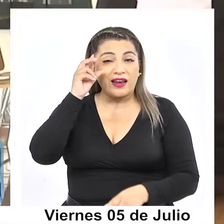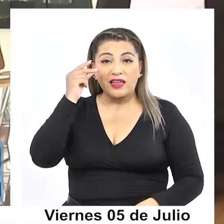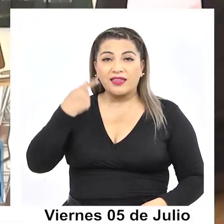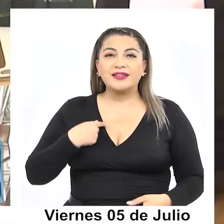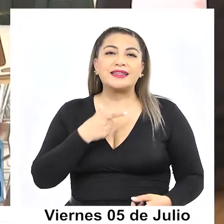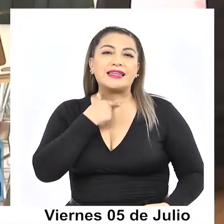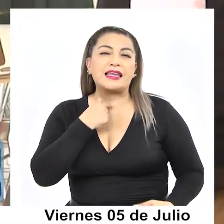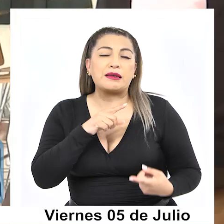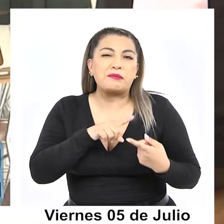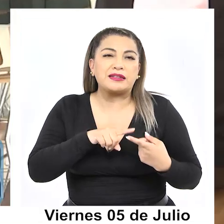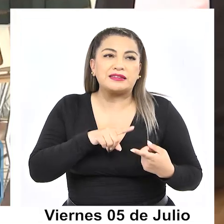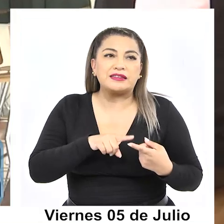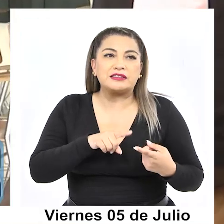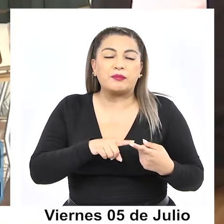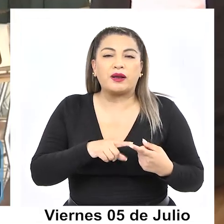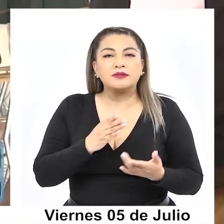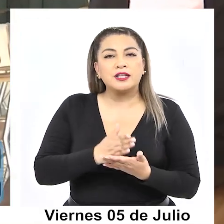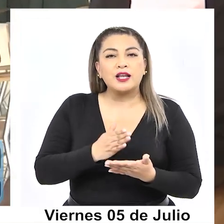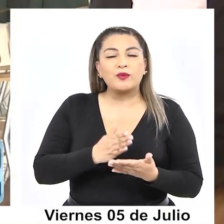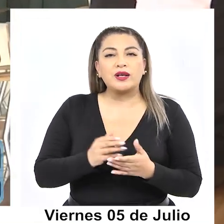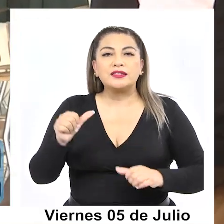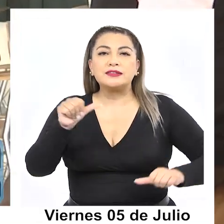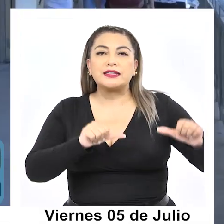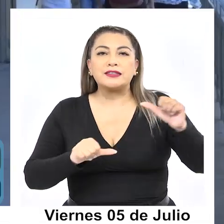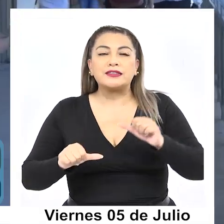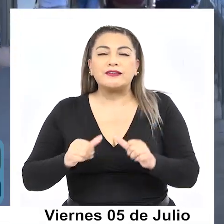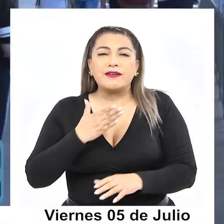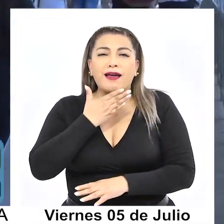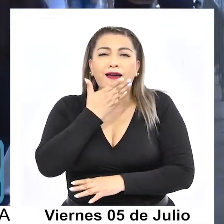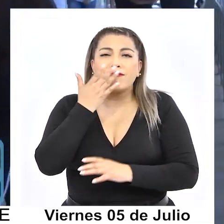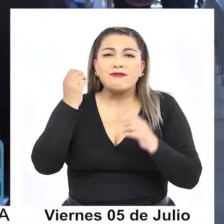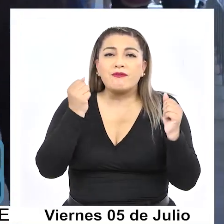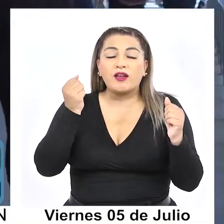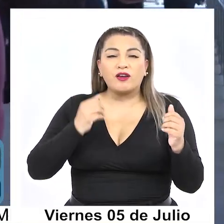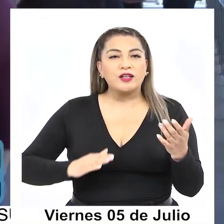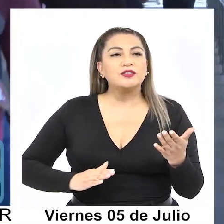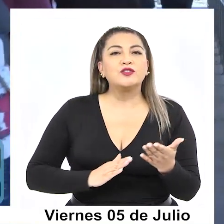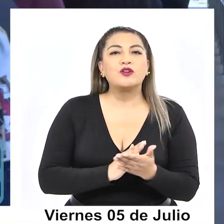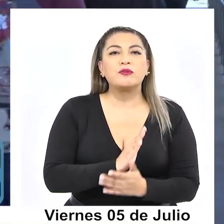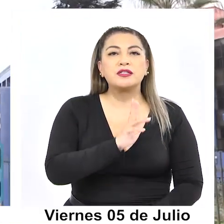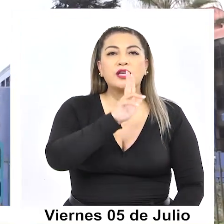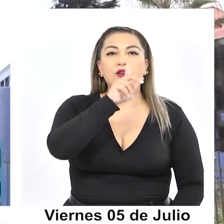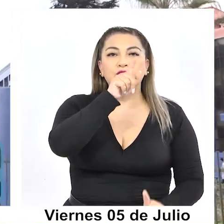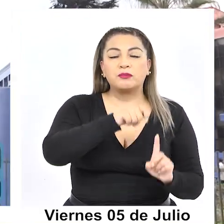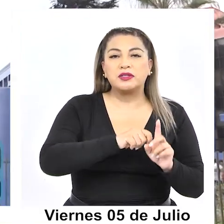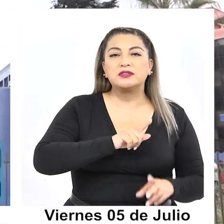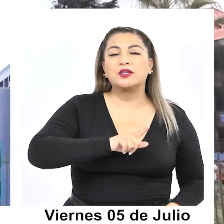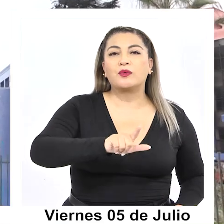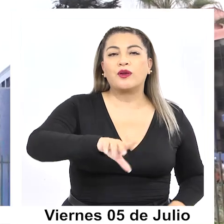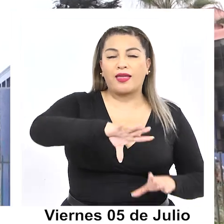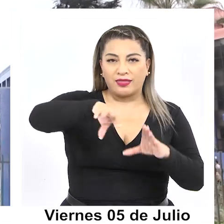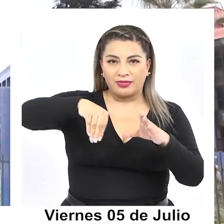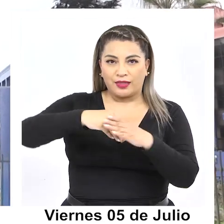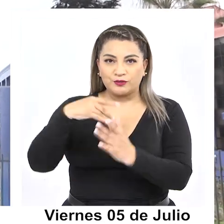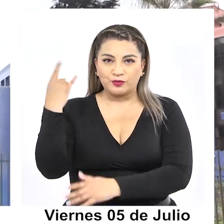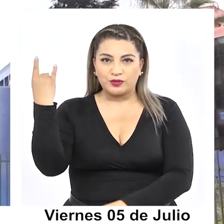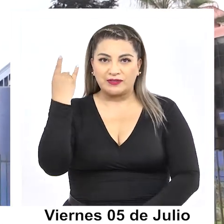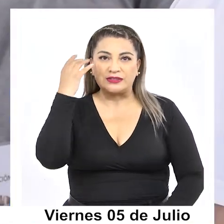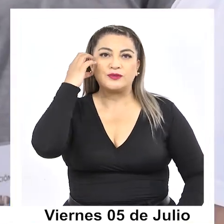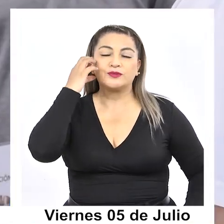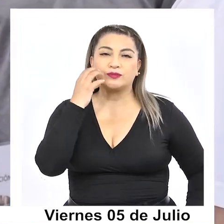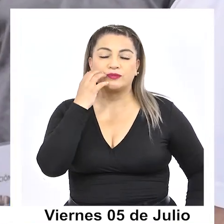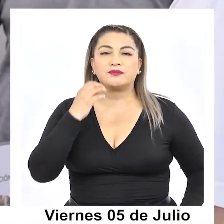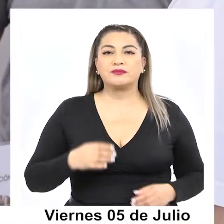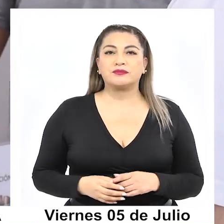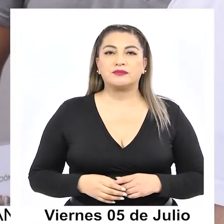participar de la Escuela Científica de Invierno, que se realizará a partir del 8 de julio en dependencias de la UNAP.